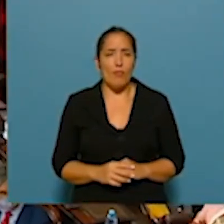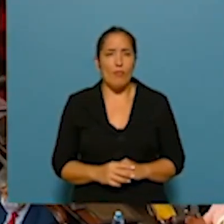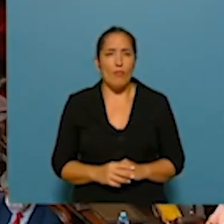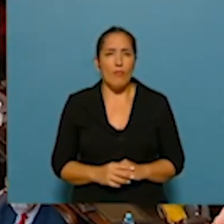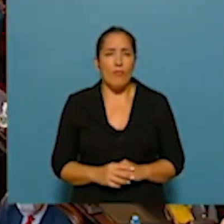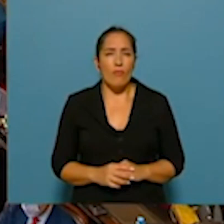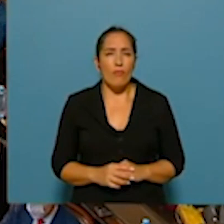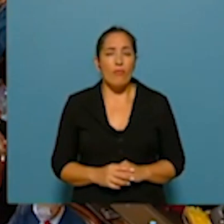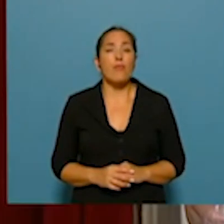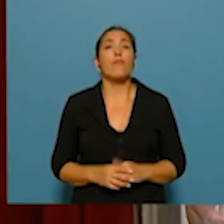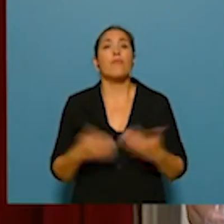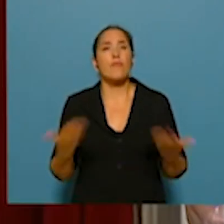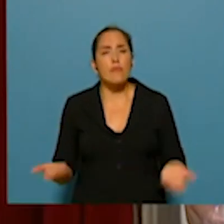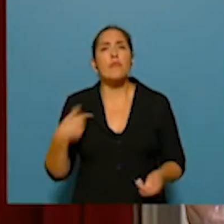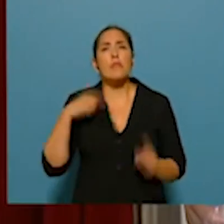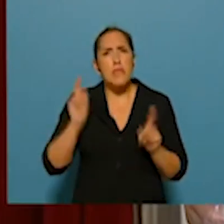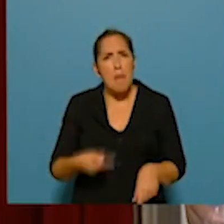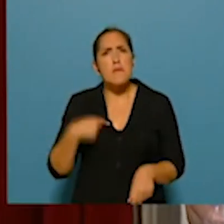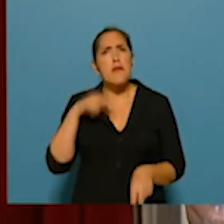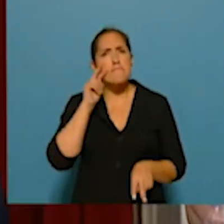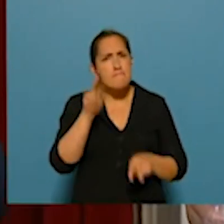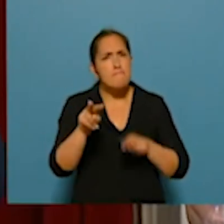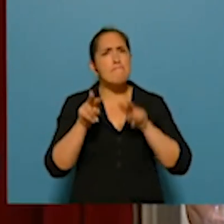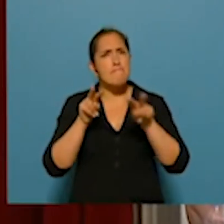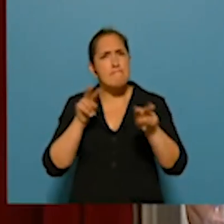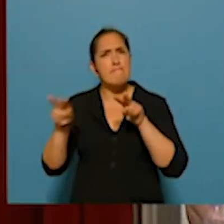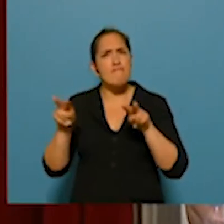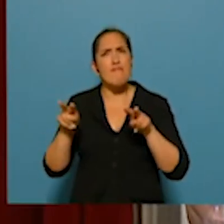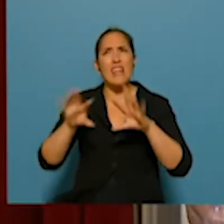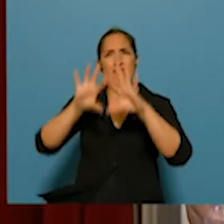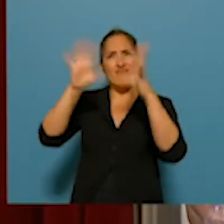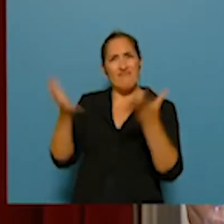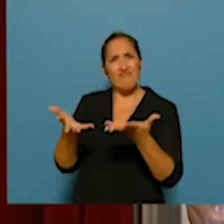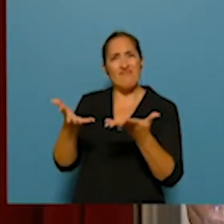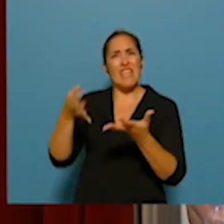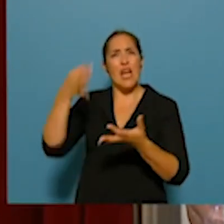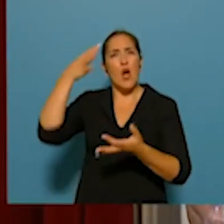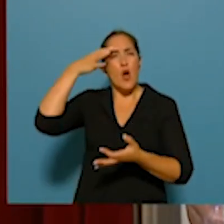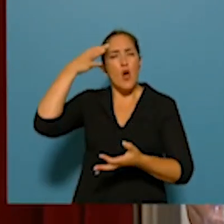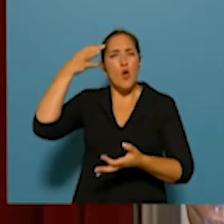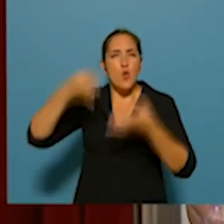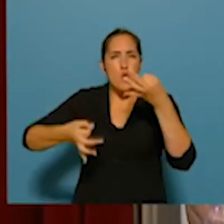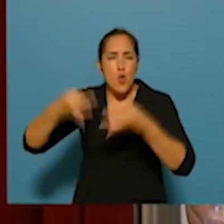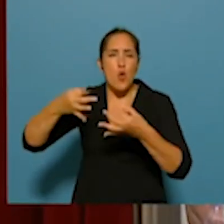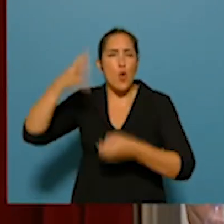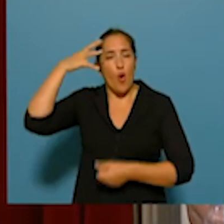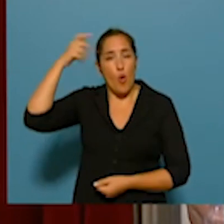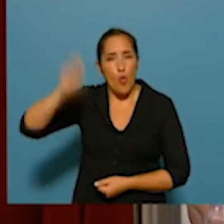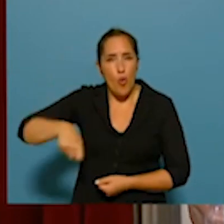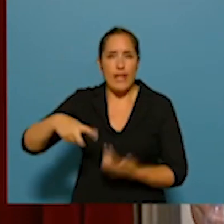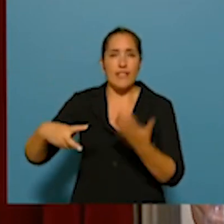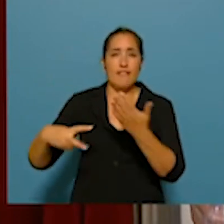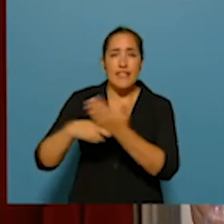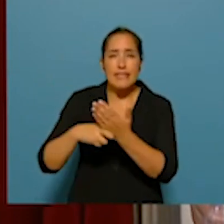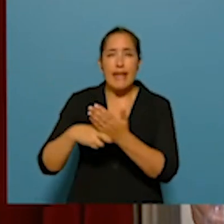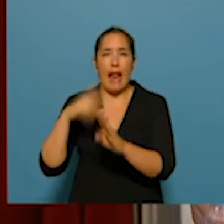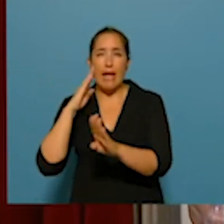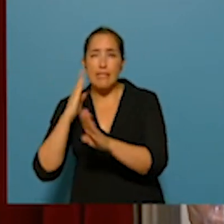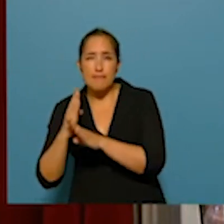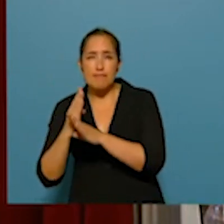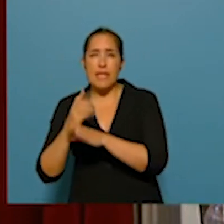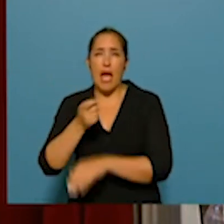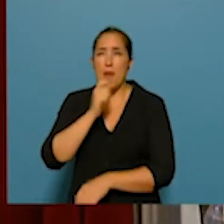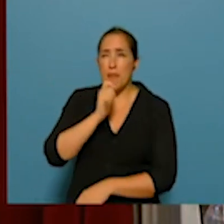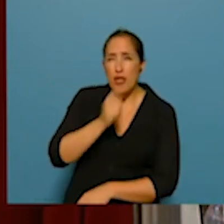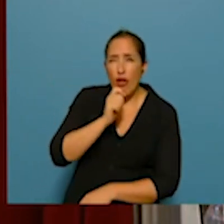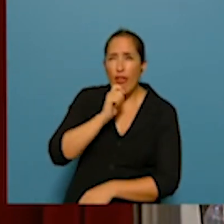También observamos cómo sale a la luz un perverso sistema en el que se entremezclan jueces, fiscales, pretensos espías y reconocidos